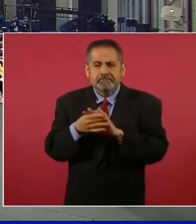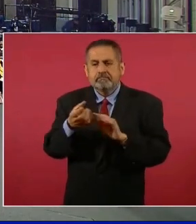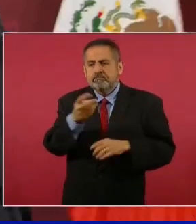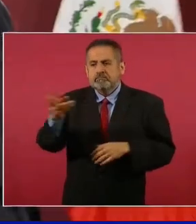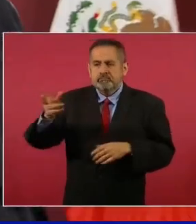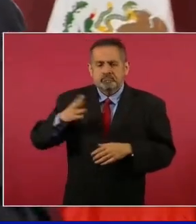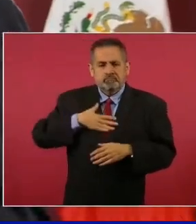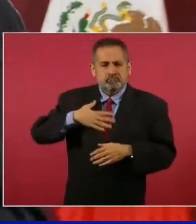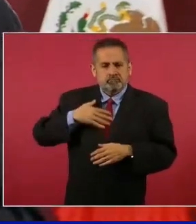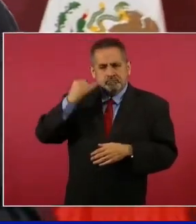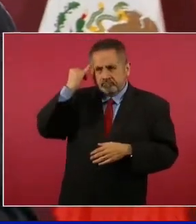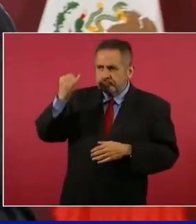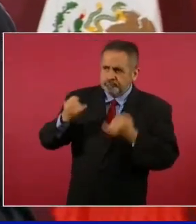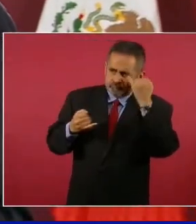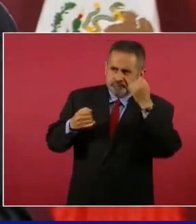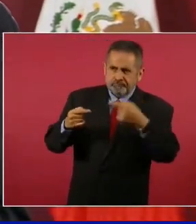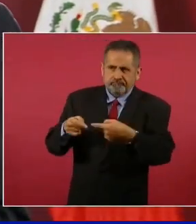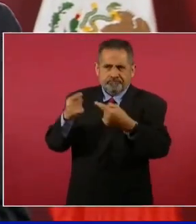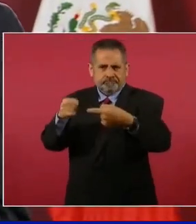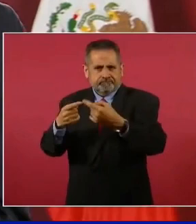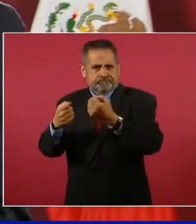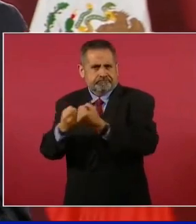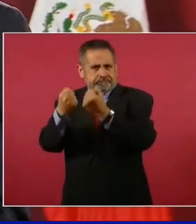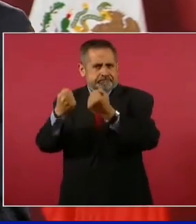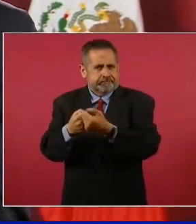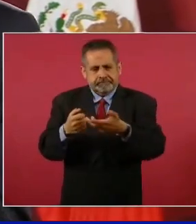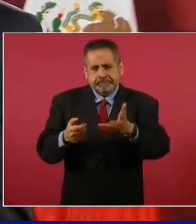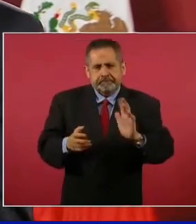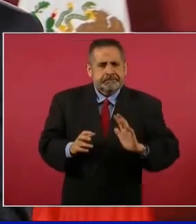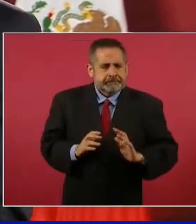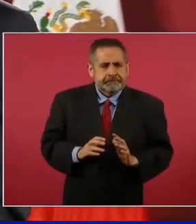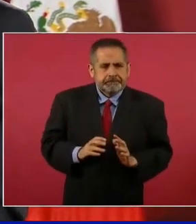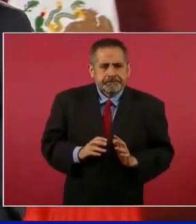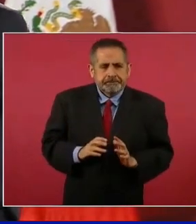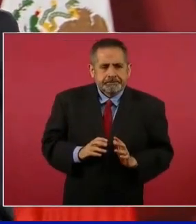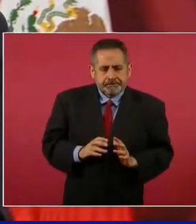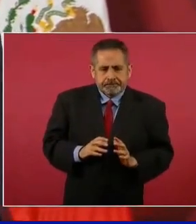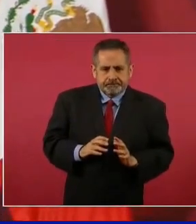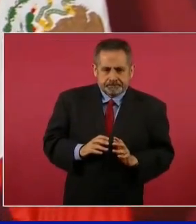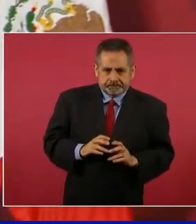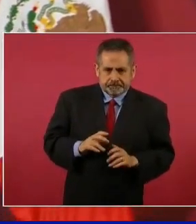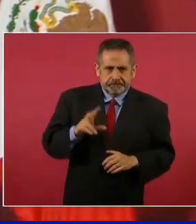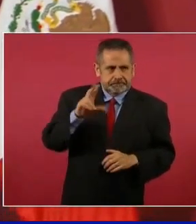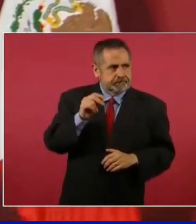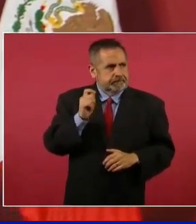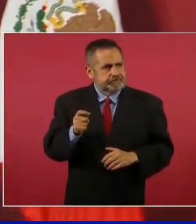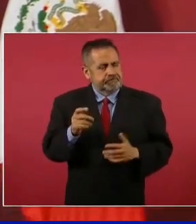criterio, por lo general, y no es